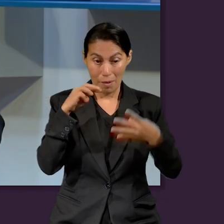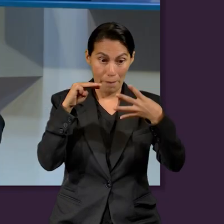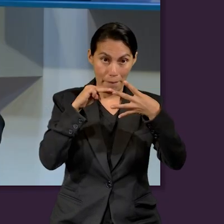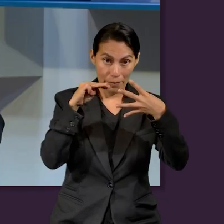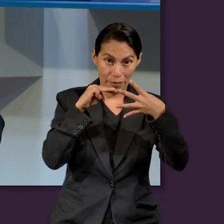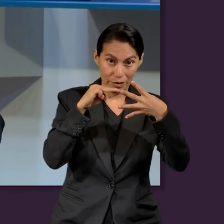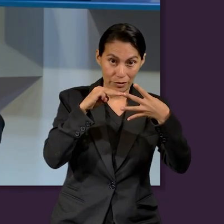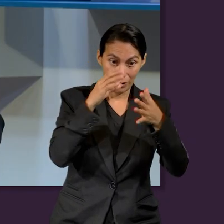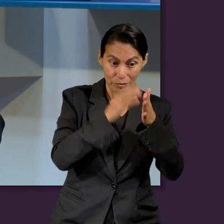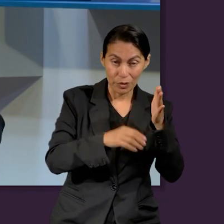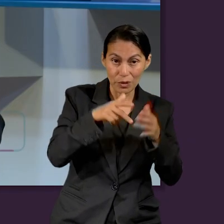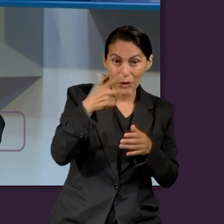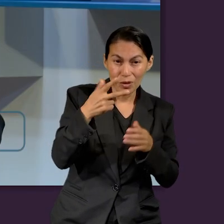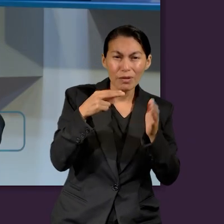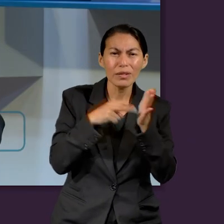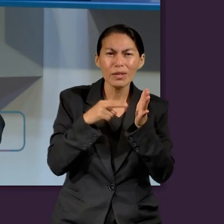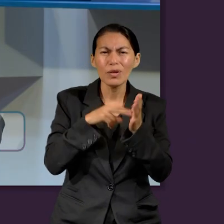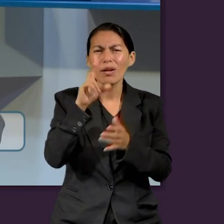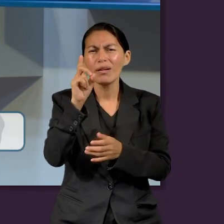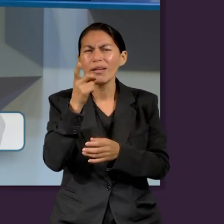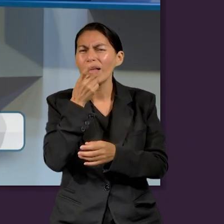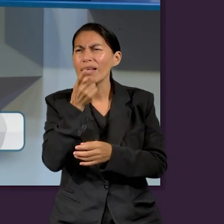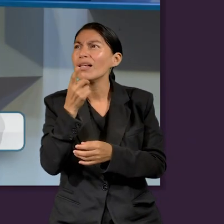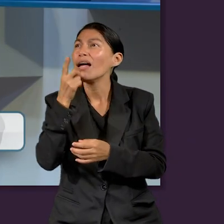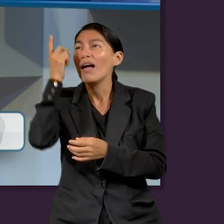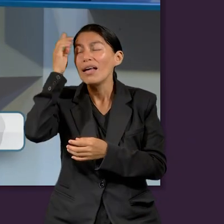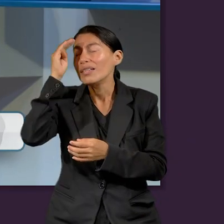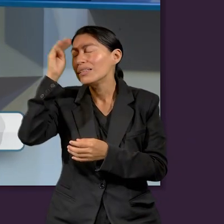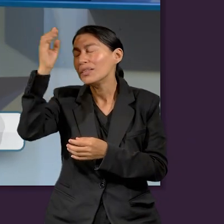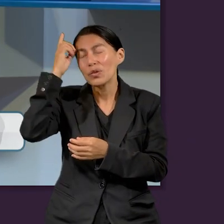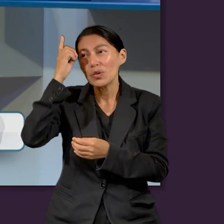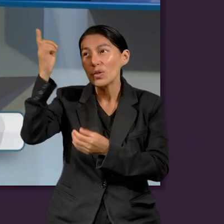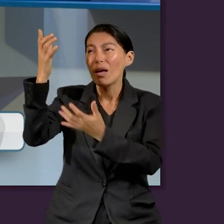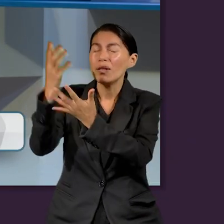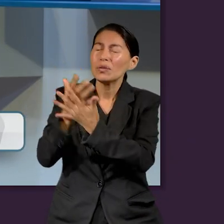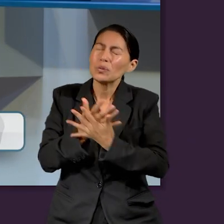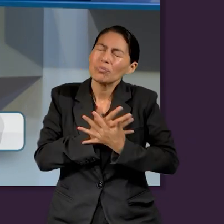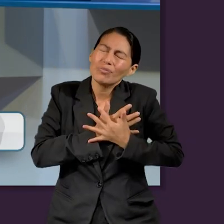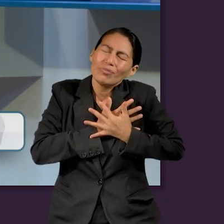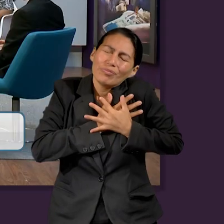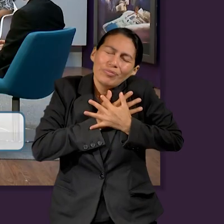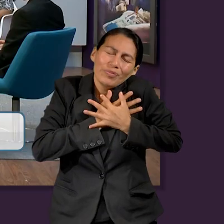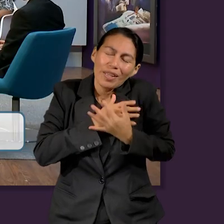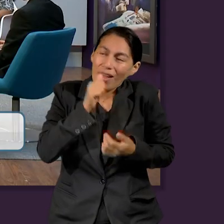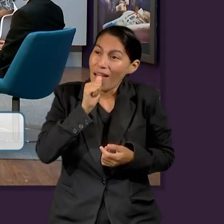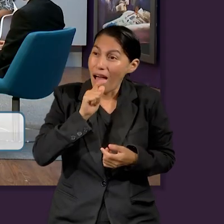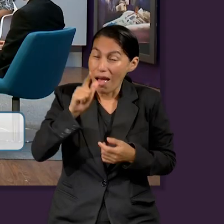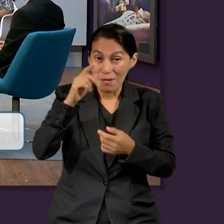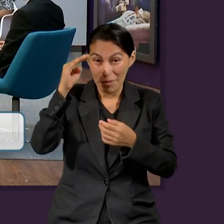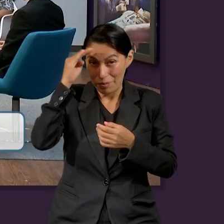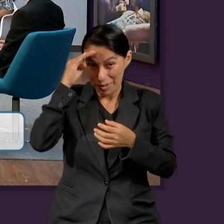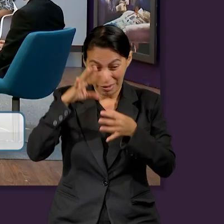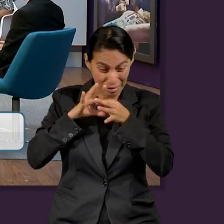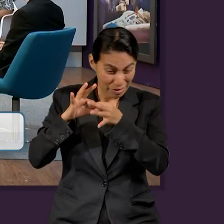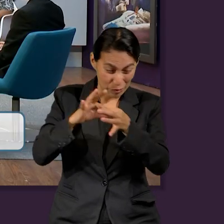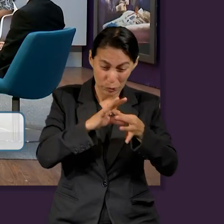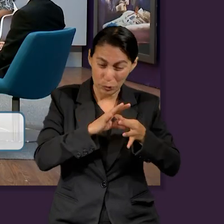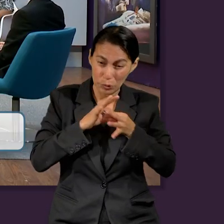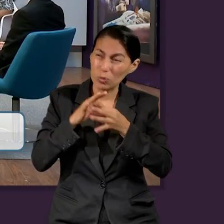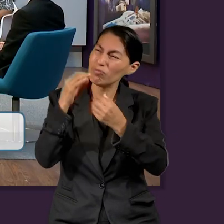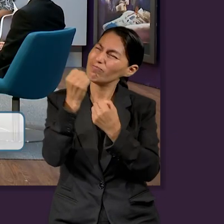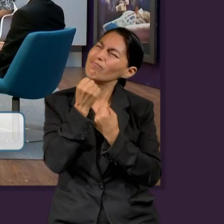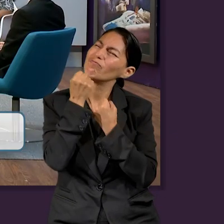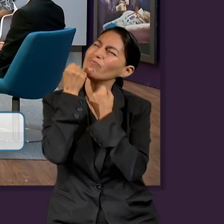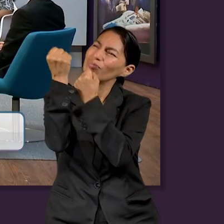12, 30, amarás al Señor tu Dios con todo tu corazón, con toda tu alma, con toda tu mente y